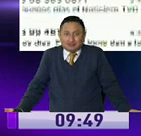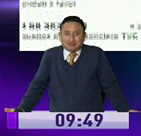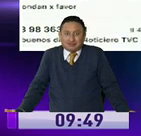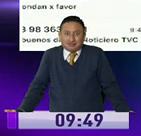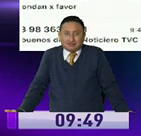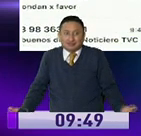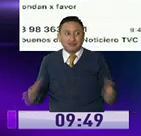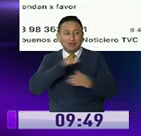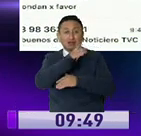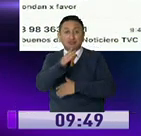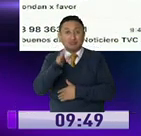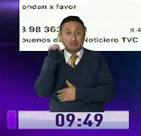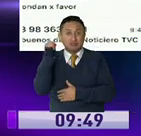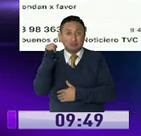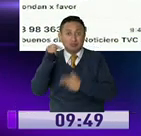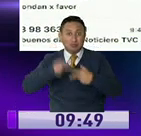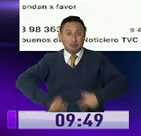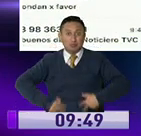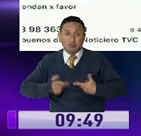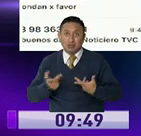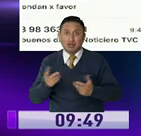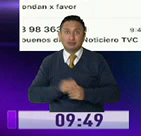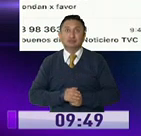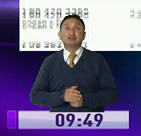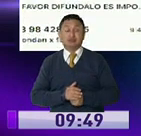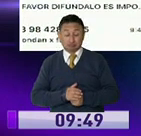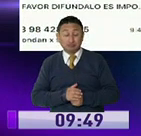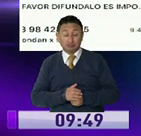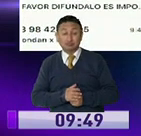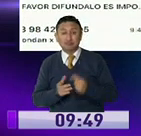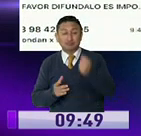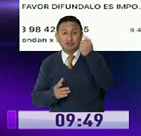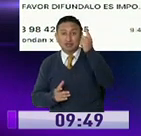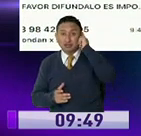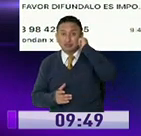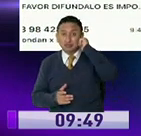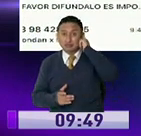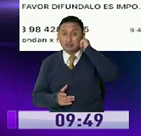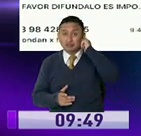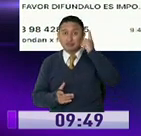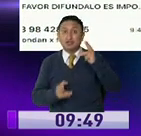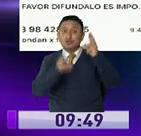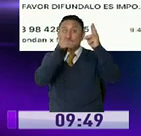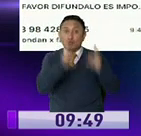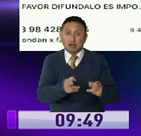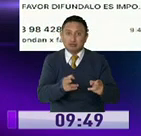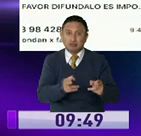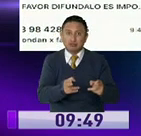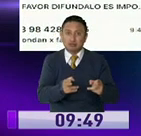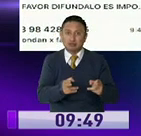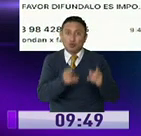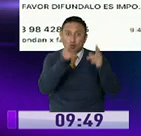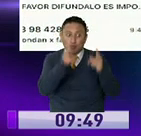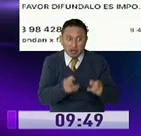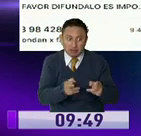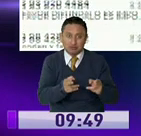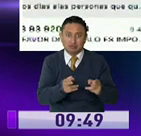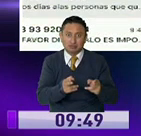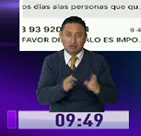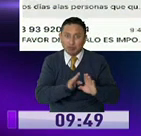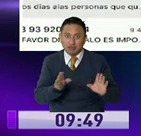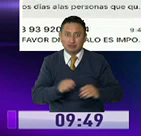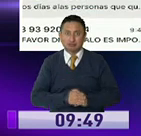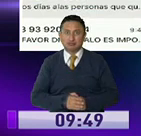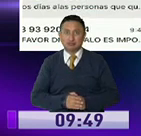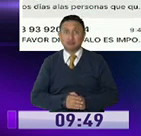todos tenemos el derecho. Dios, seres humanos, entendamos, por Dios, la palabra le dice a todos, seres humanos, por Dios. Buenos días, personas que